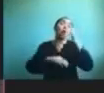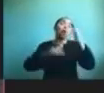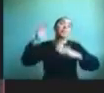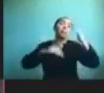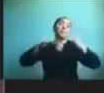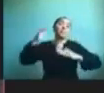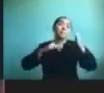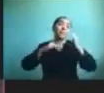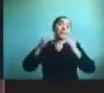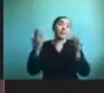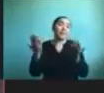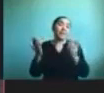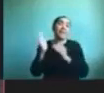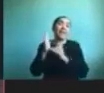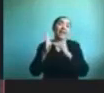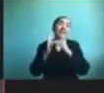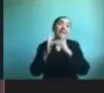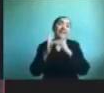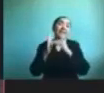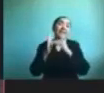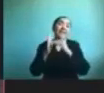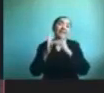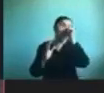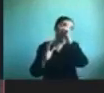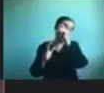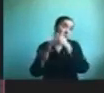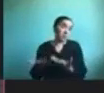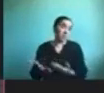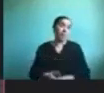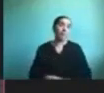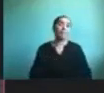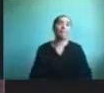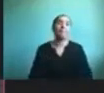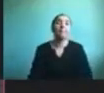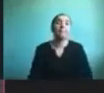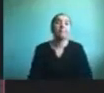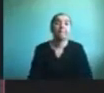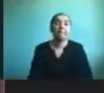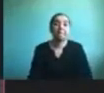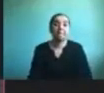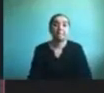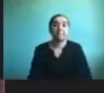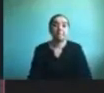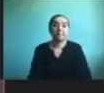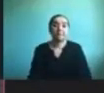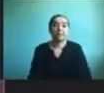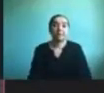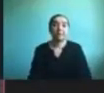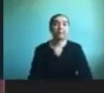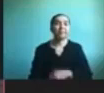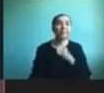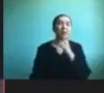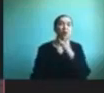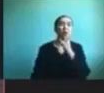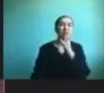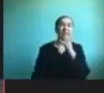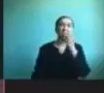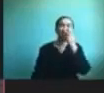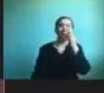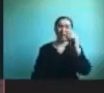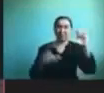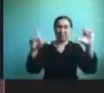según ese nivel de dificultad claro entonces ahora no sé si están viendo ustedes la pantalla